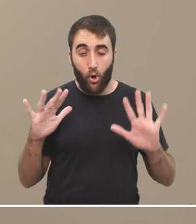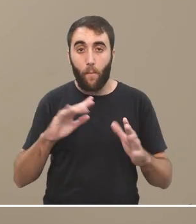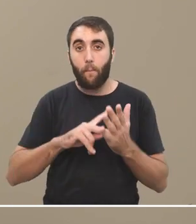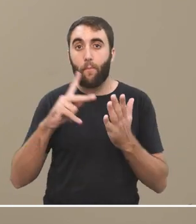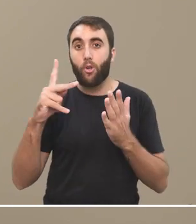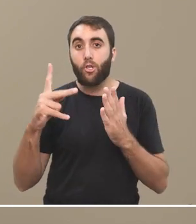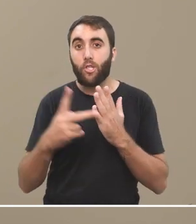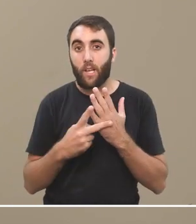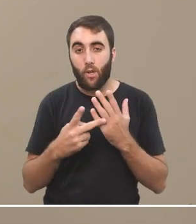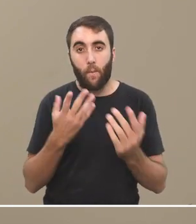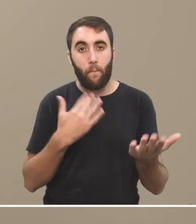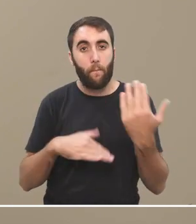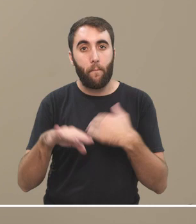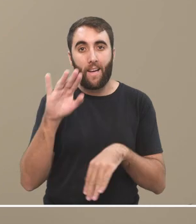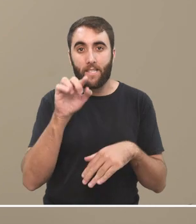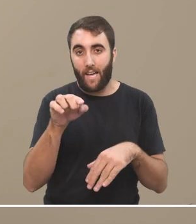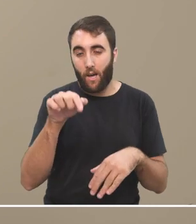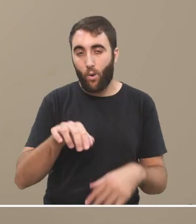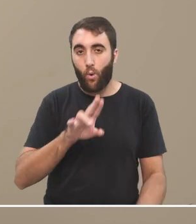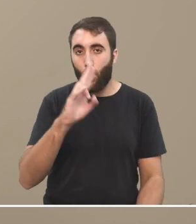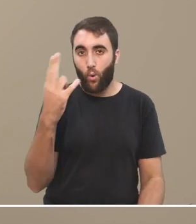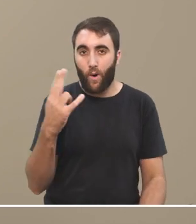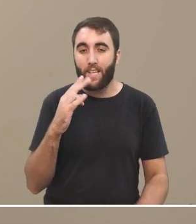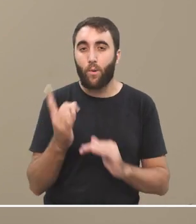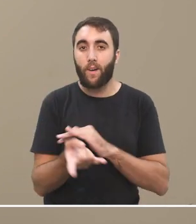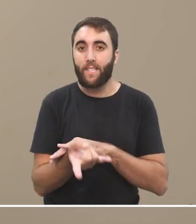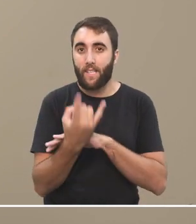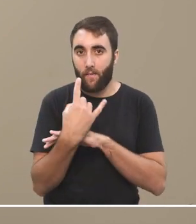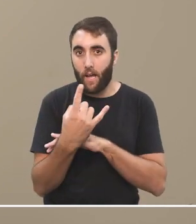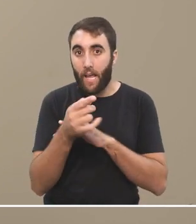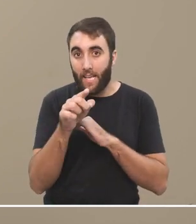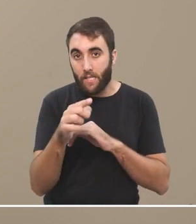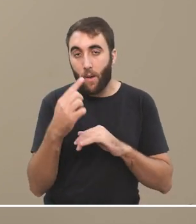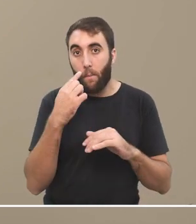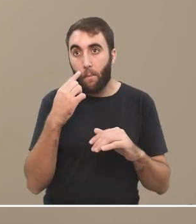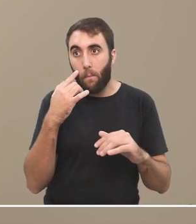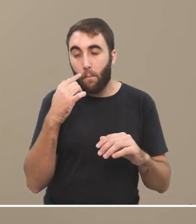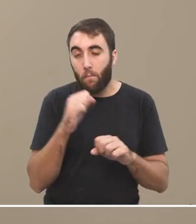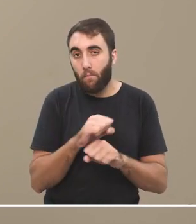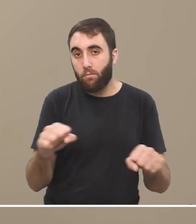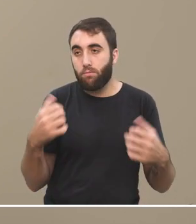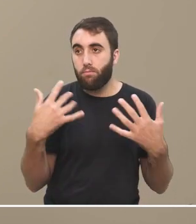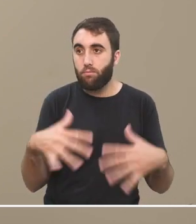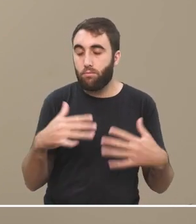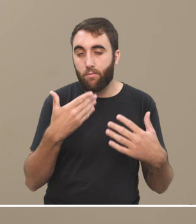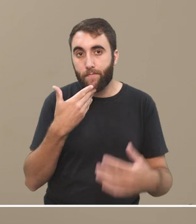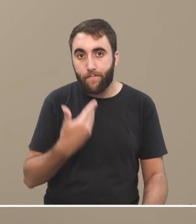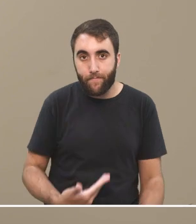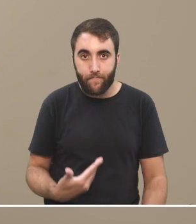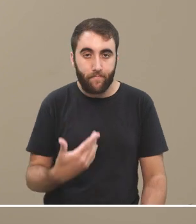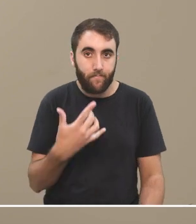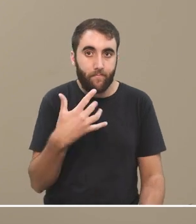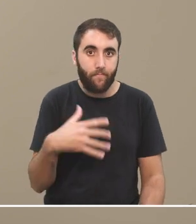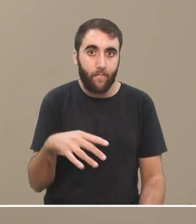proyecto que hacen ustedes en Uruguay, el CEIBAL, me parece paradigmático, o sea, me parece sumamente inspirador